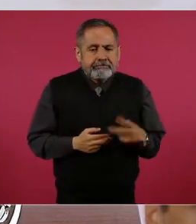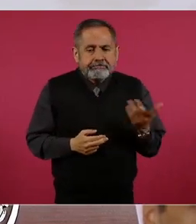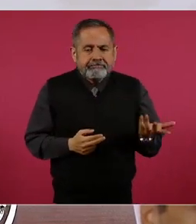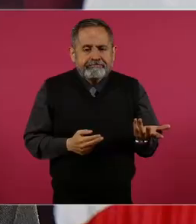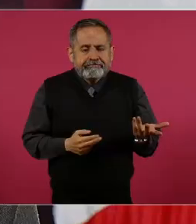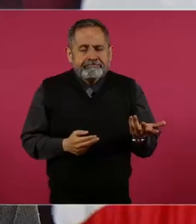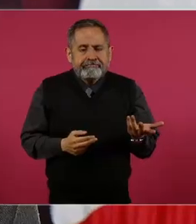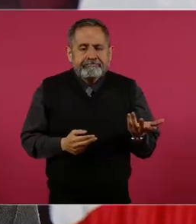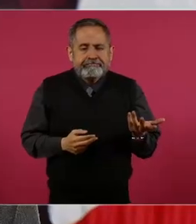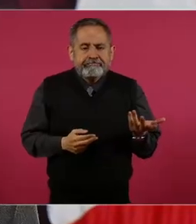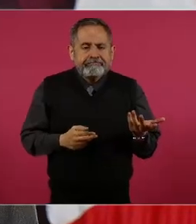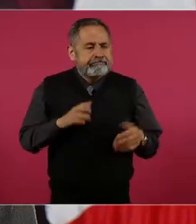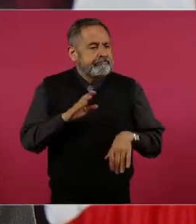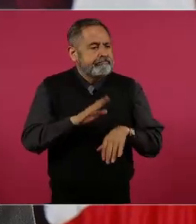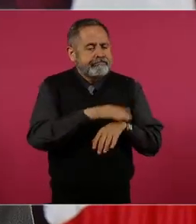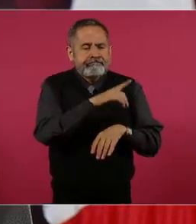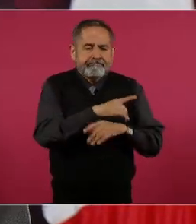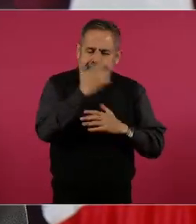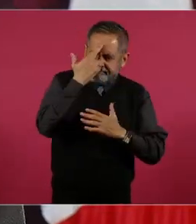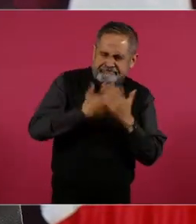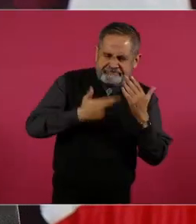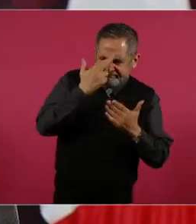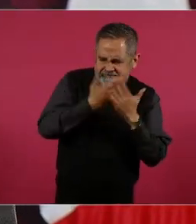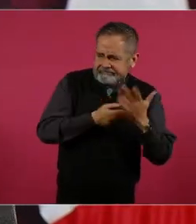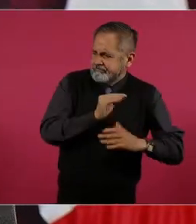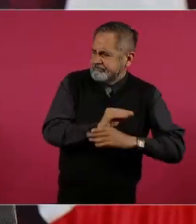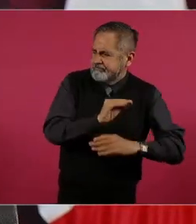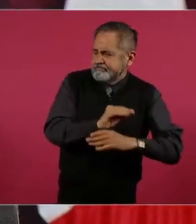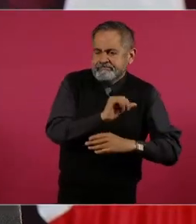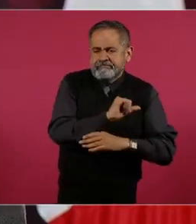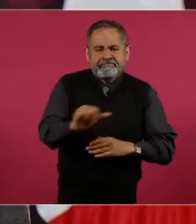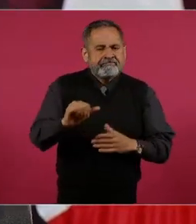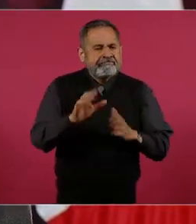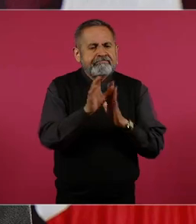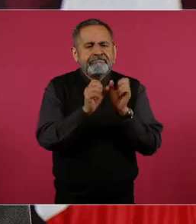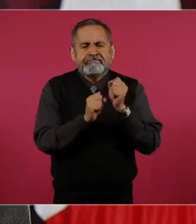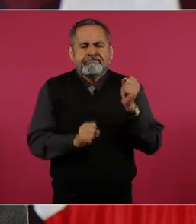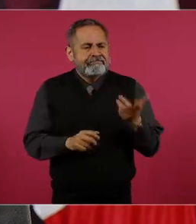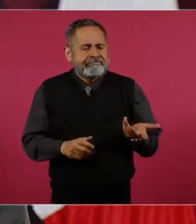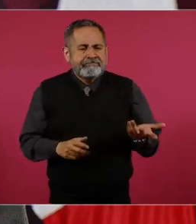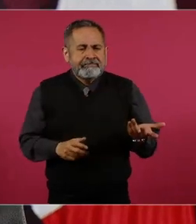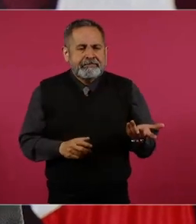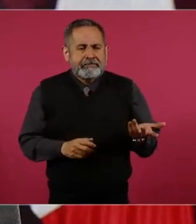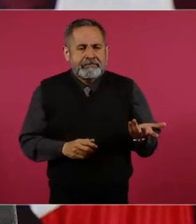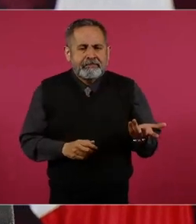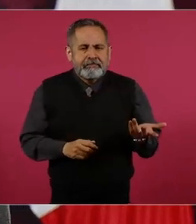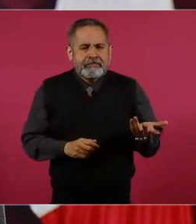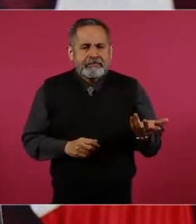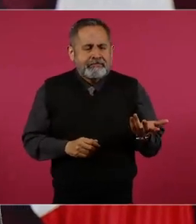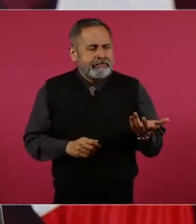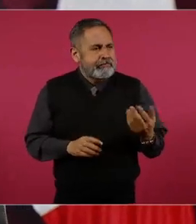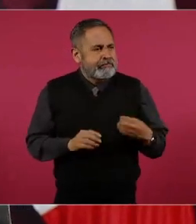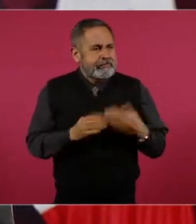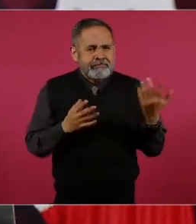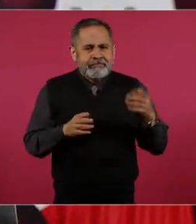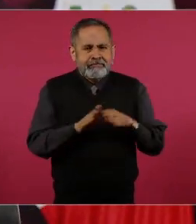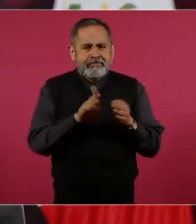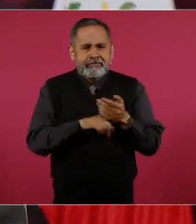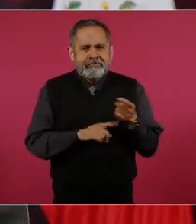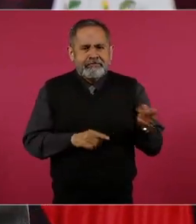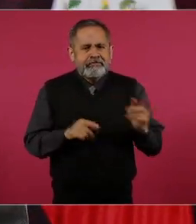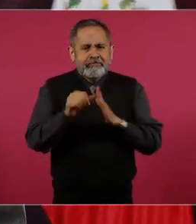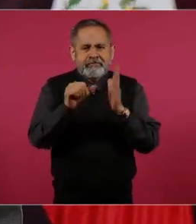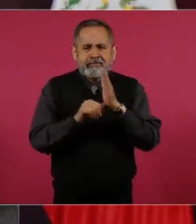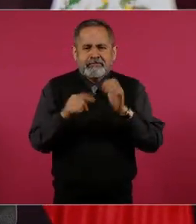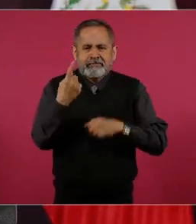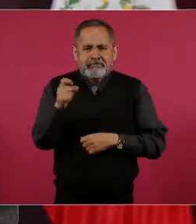los más tenaces violadores de la Constitución, porque es clarísimo en el artículo